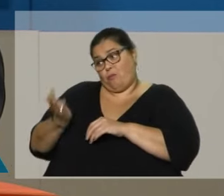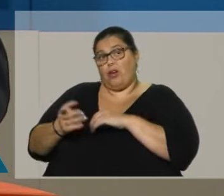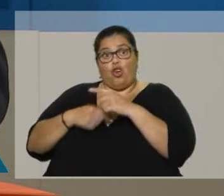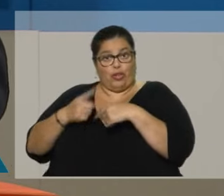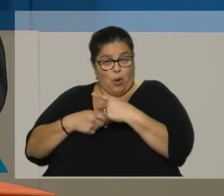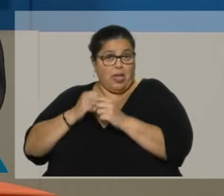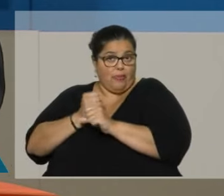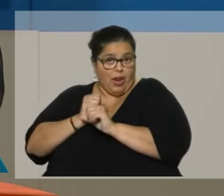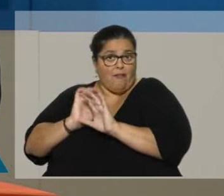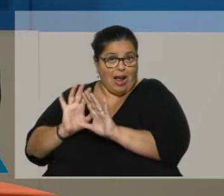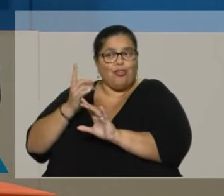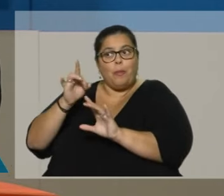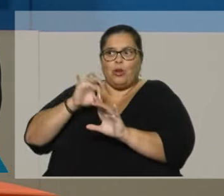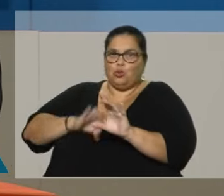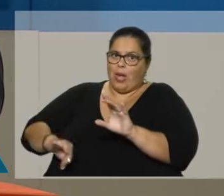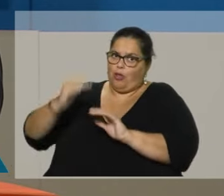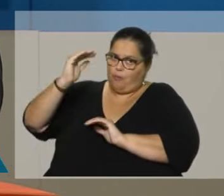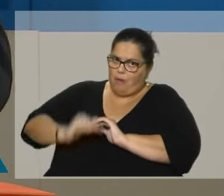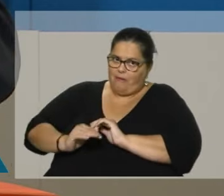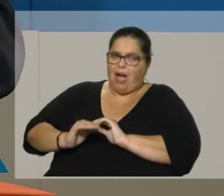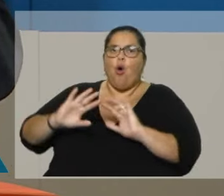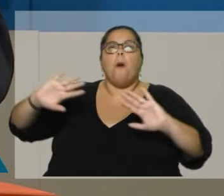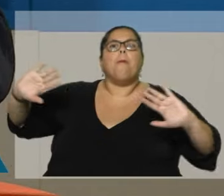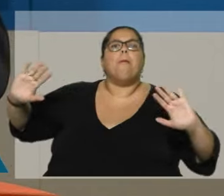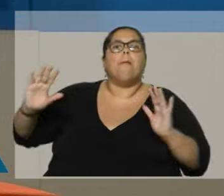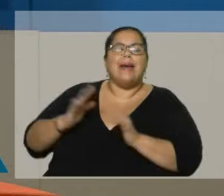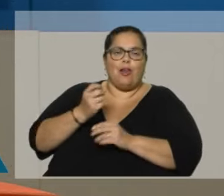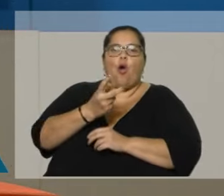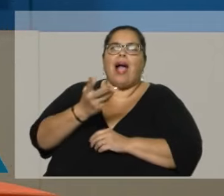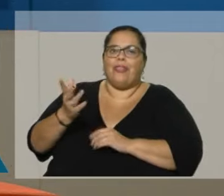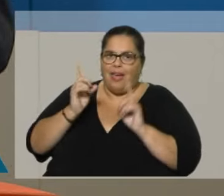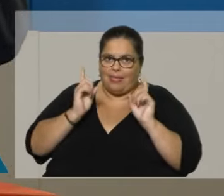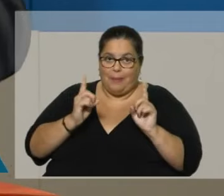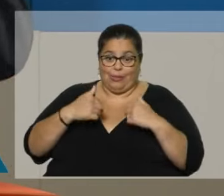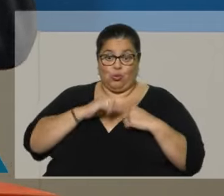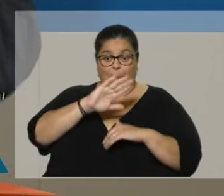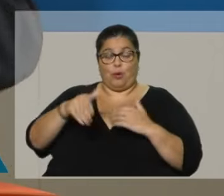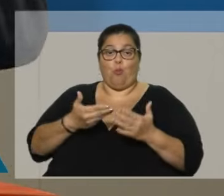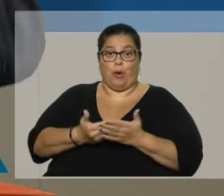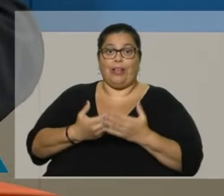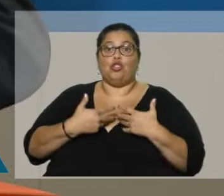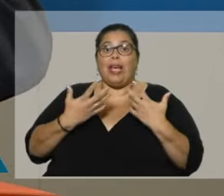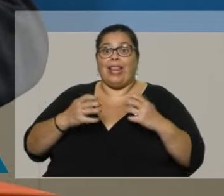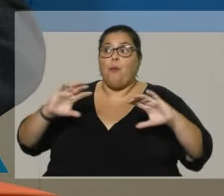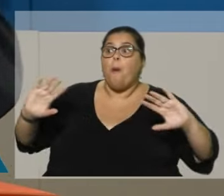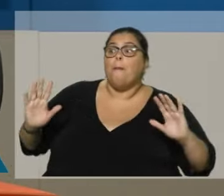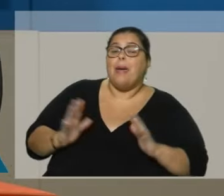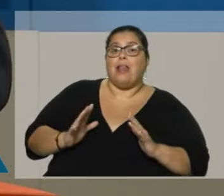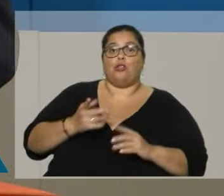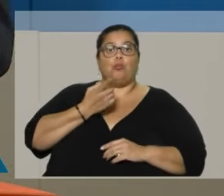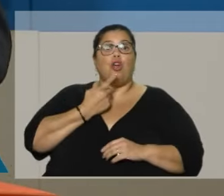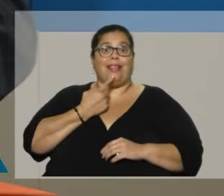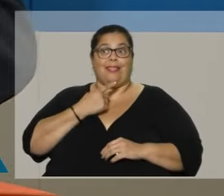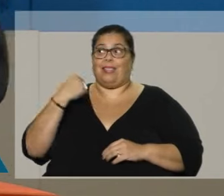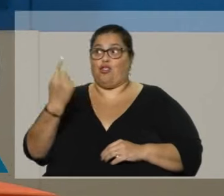el que tienen ahora, y reduciendo su número, que es una de las propuestas que llevamos, de reducir el número de políticos en el Uruguay.